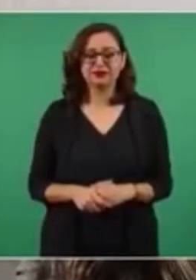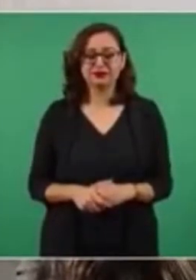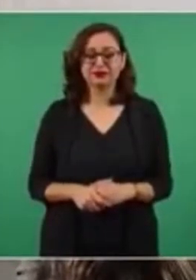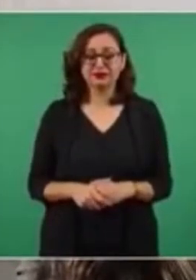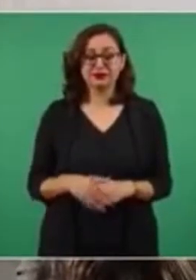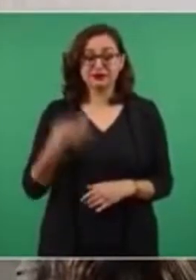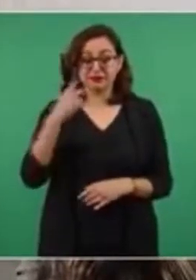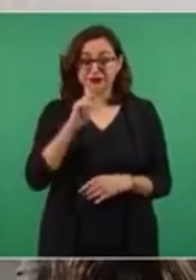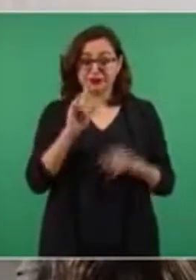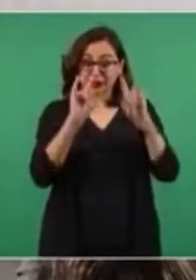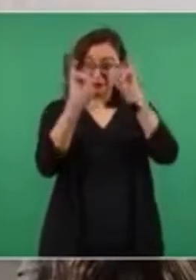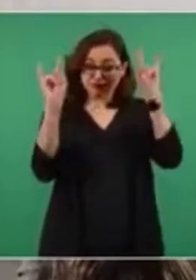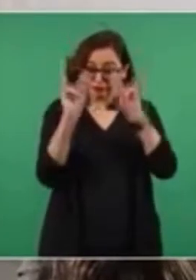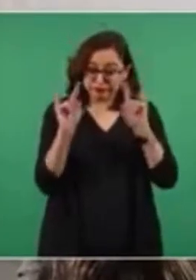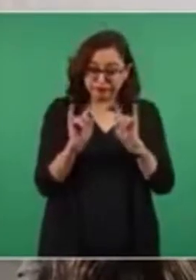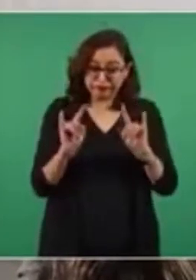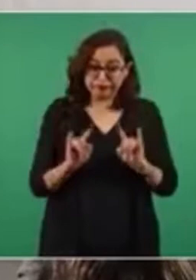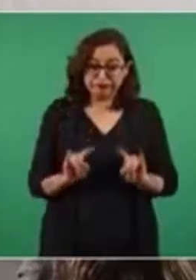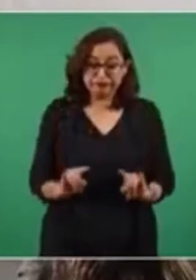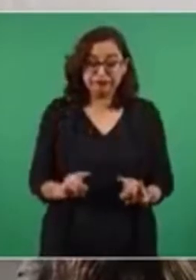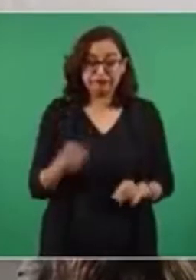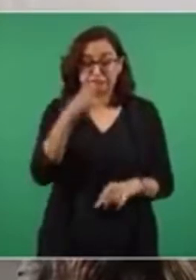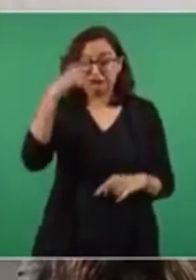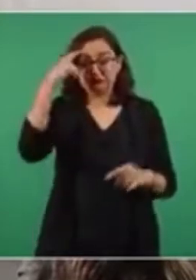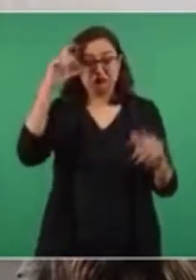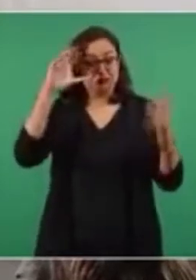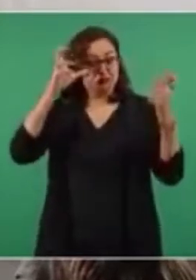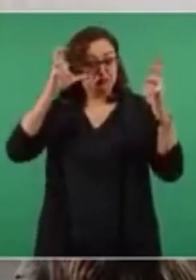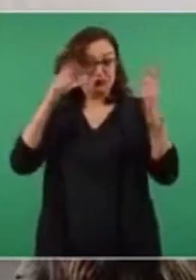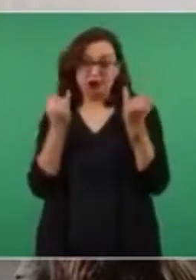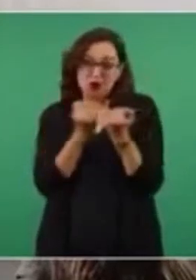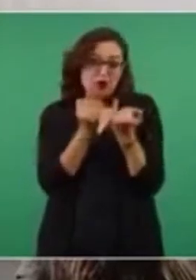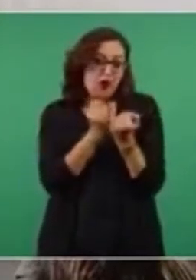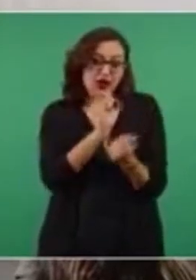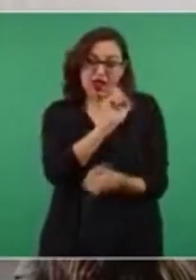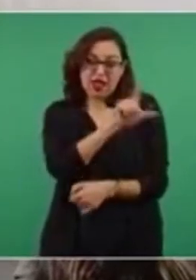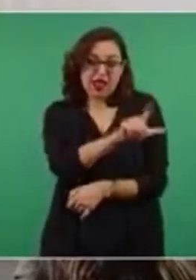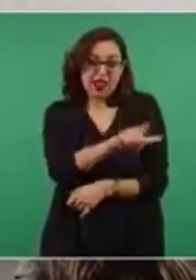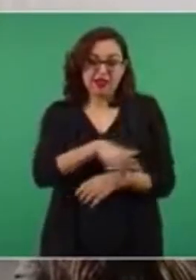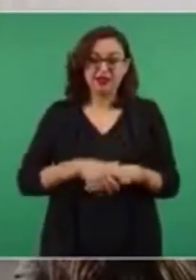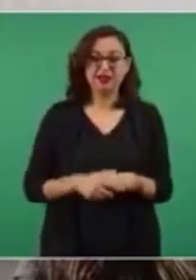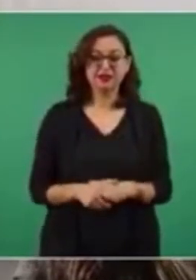Pero, todos los que están ahí, piensan igual.